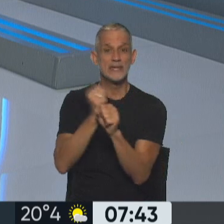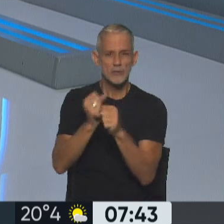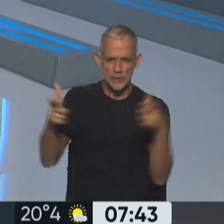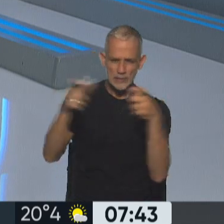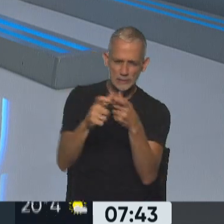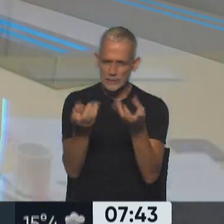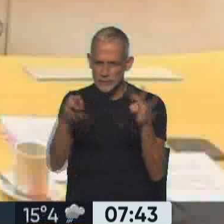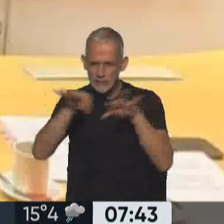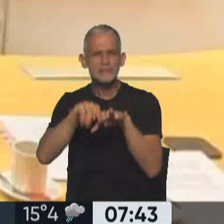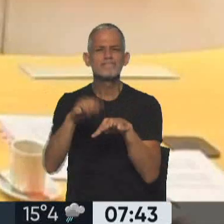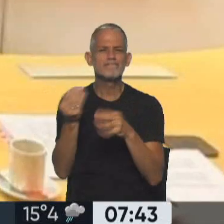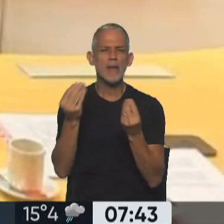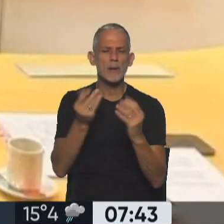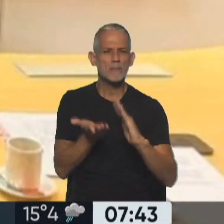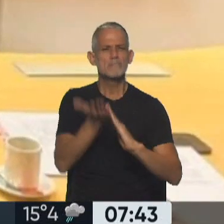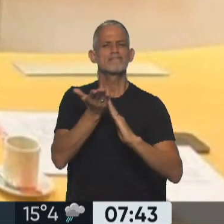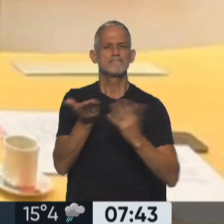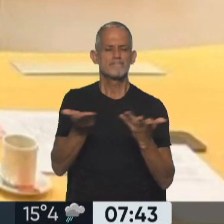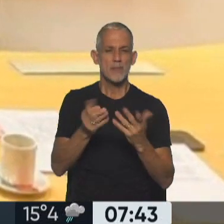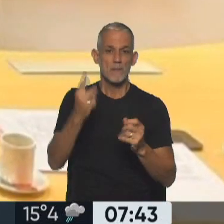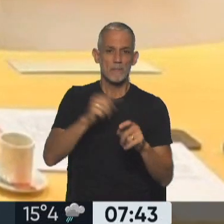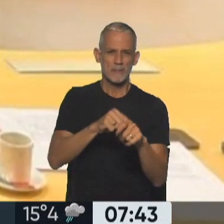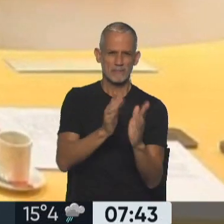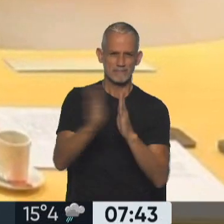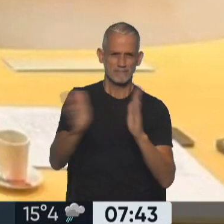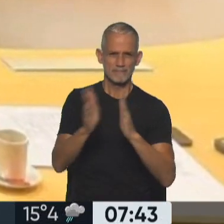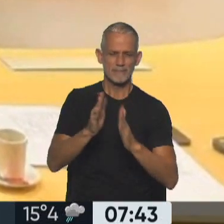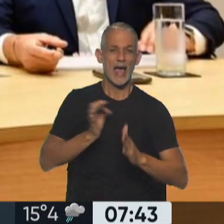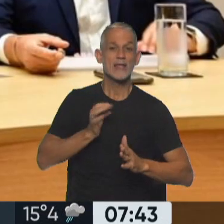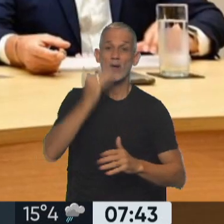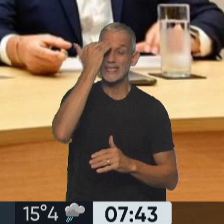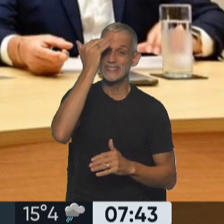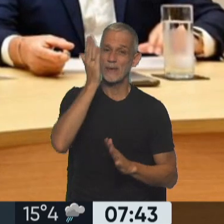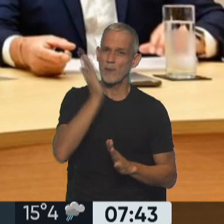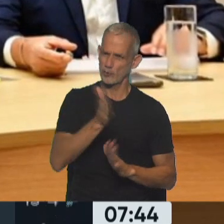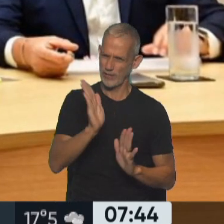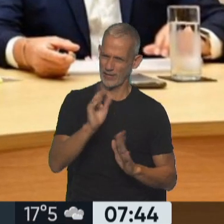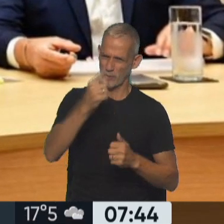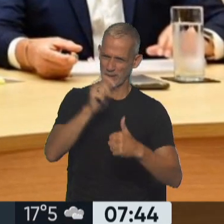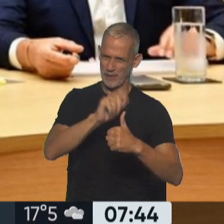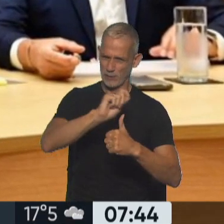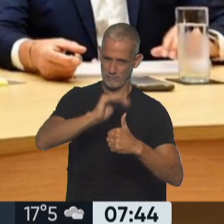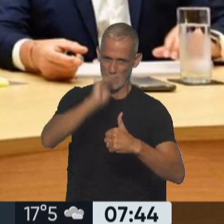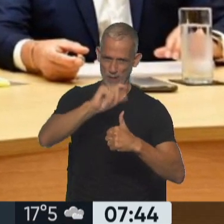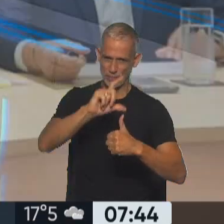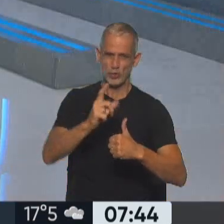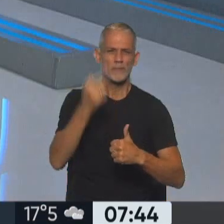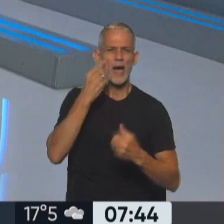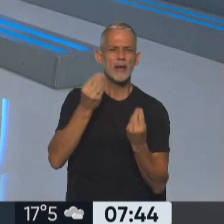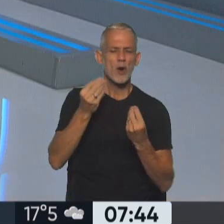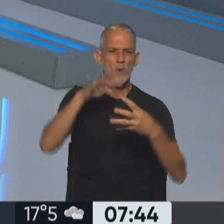para determinar una suba en el primer tramo del 15%. Vamos a ver si querés cómo quedan